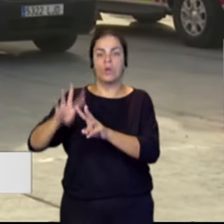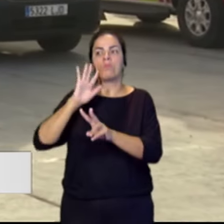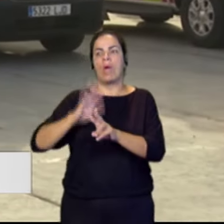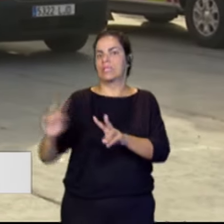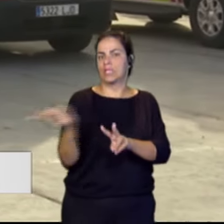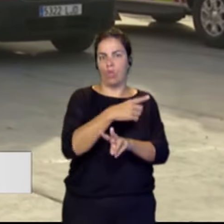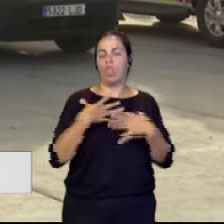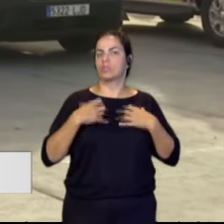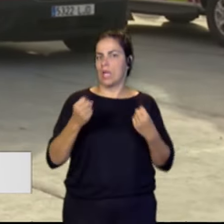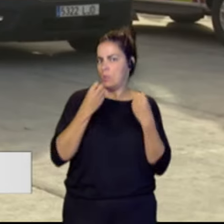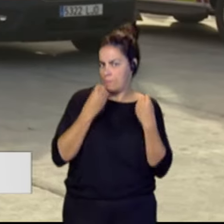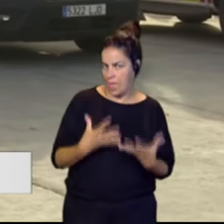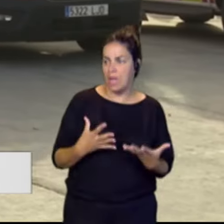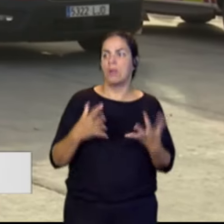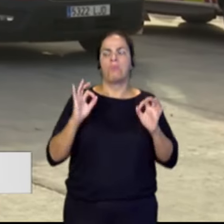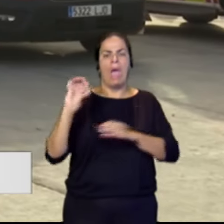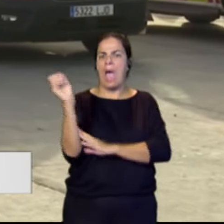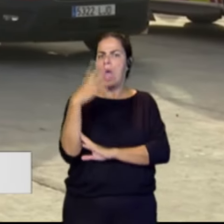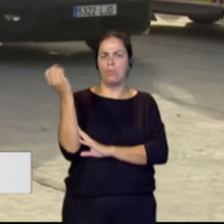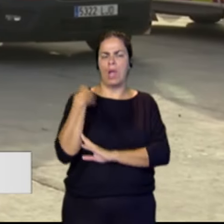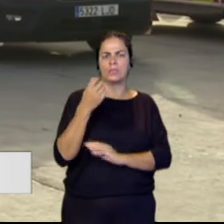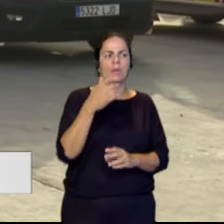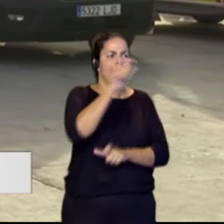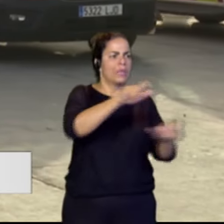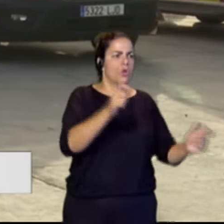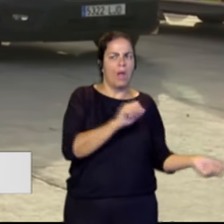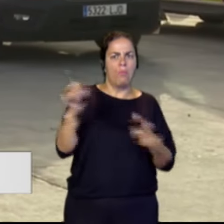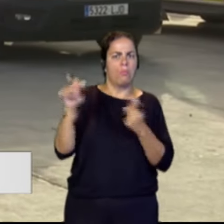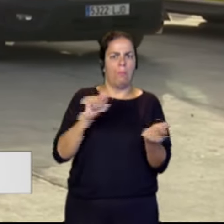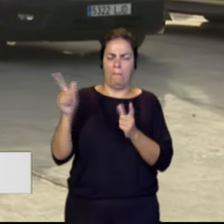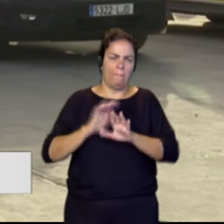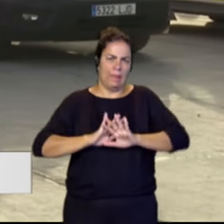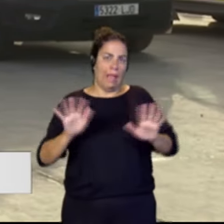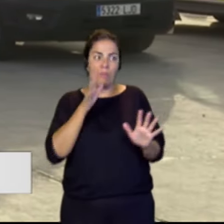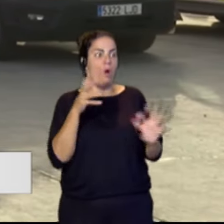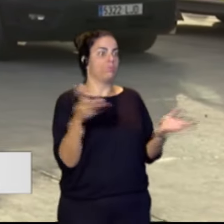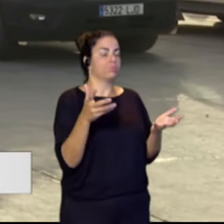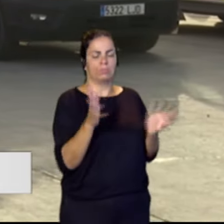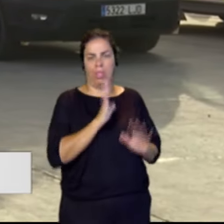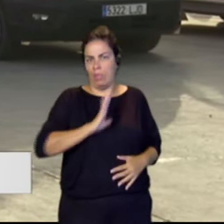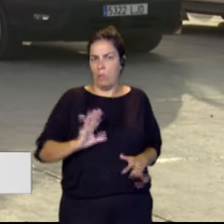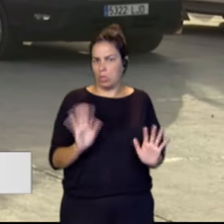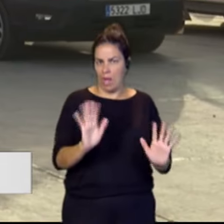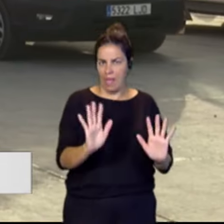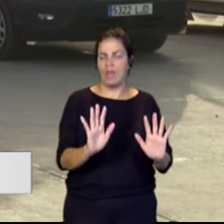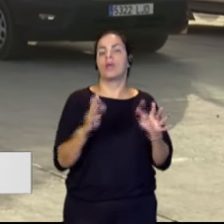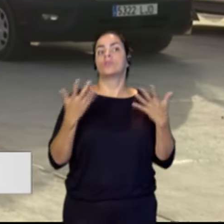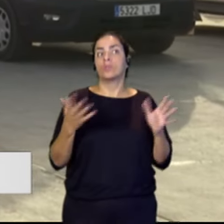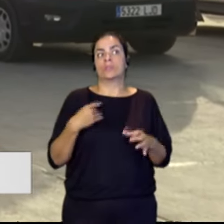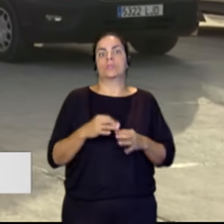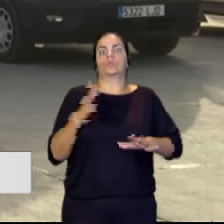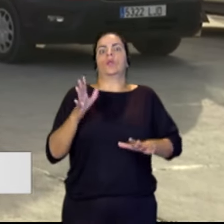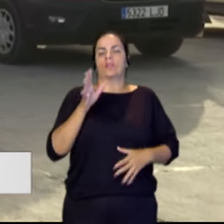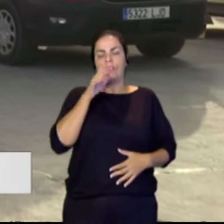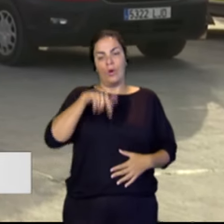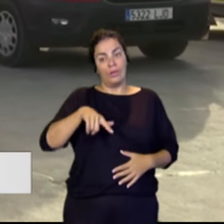es bueno. De hecho, las ambulancias no han tenido que llevarse a ninguna persona de emergencia hasta ahora. Así que, por suerte, en